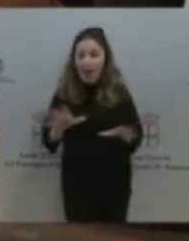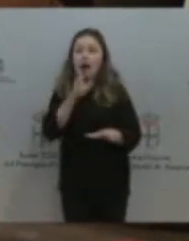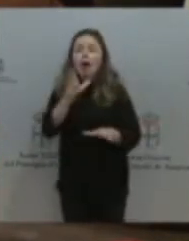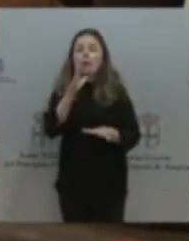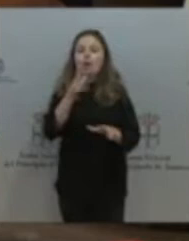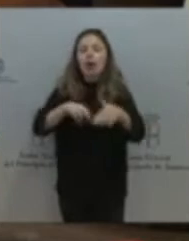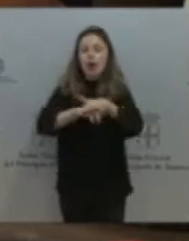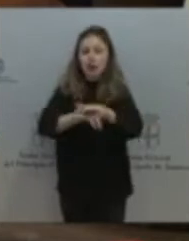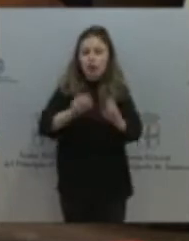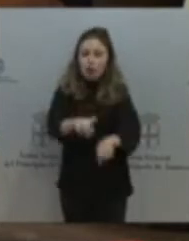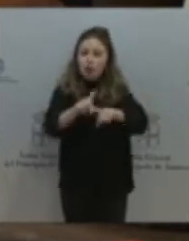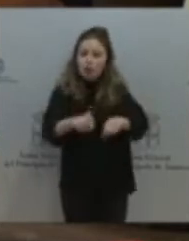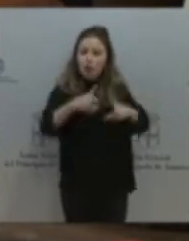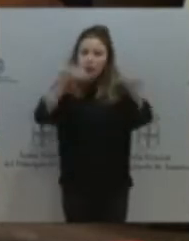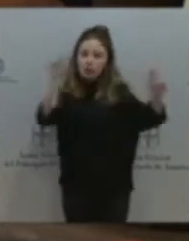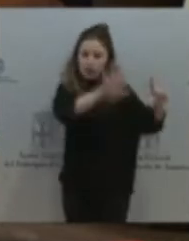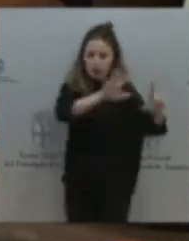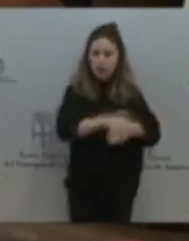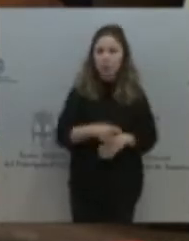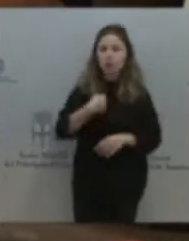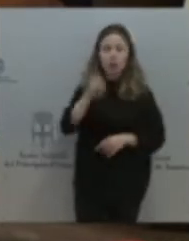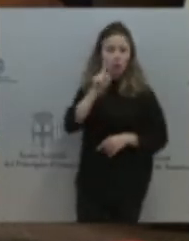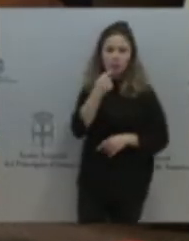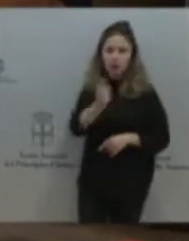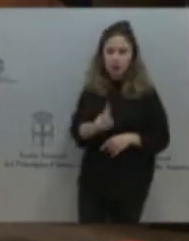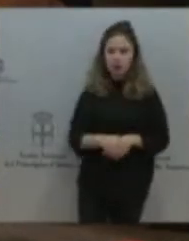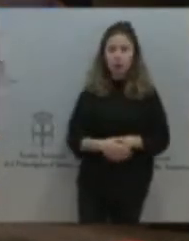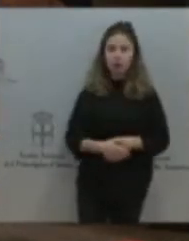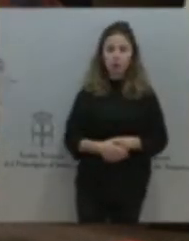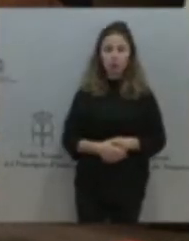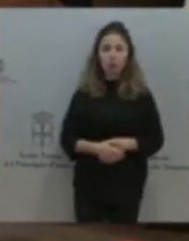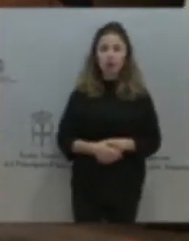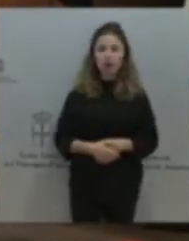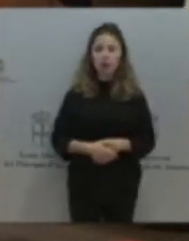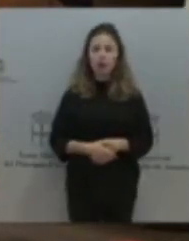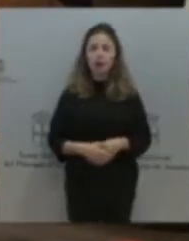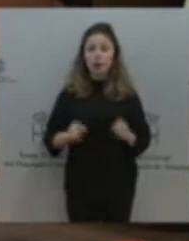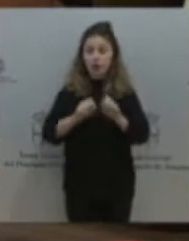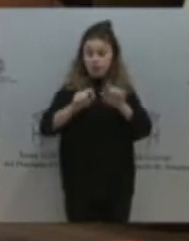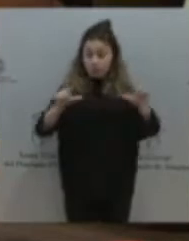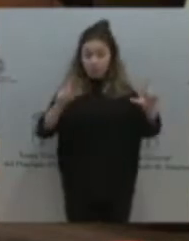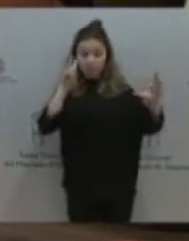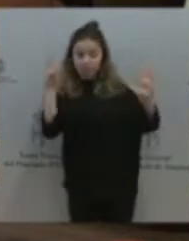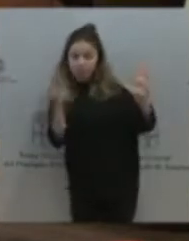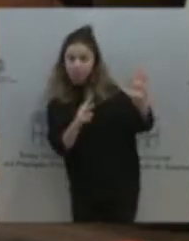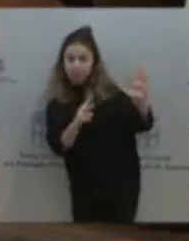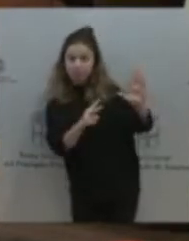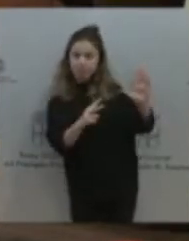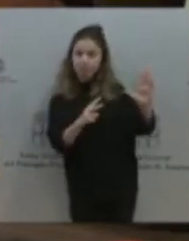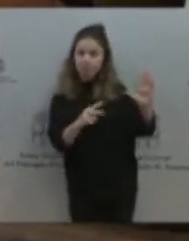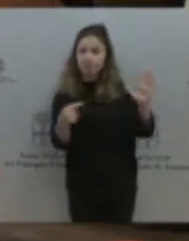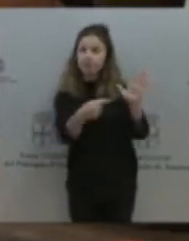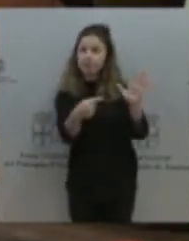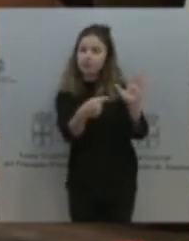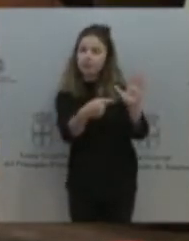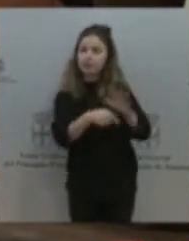le miento, señor consejero, una imagen habla más que mil palabras, dice más que mil palabras. Fíjese, esto que tenemos aquí es el mapa de los